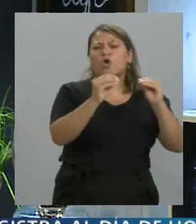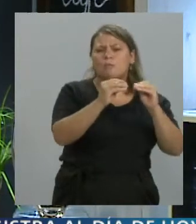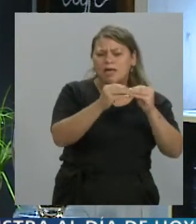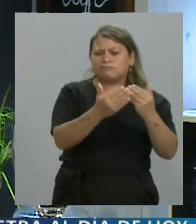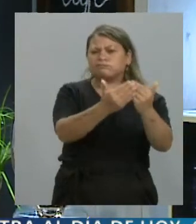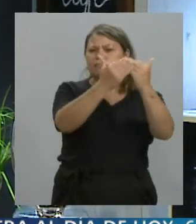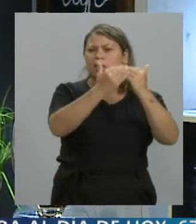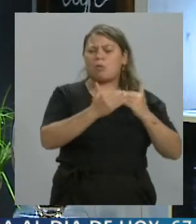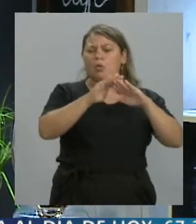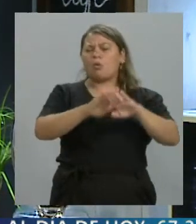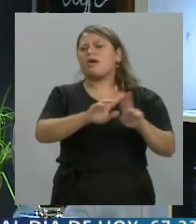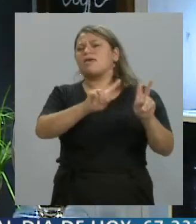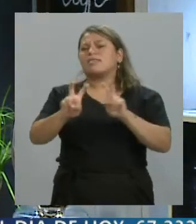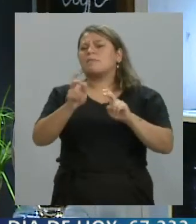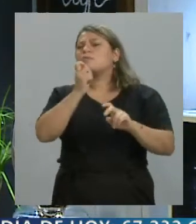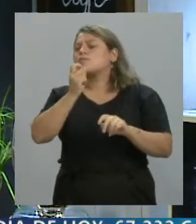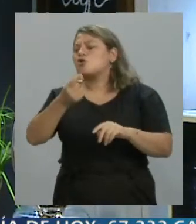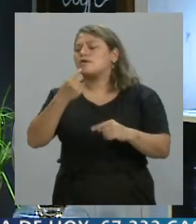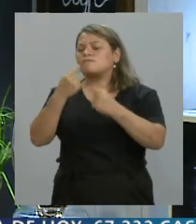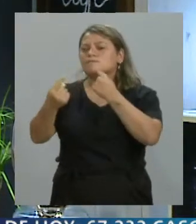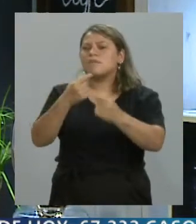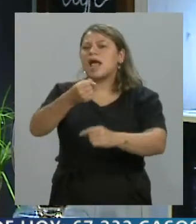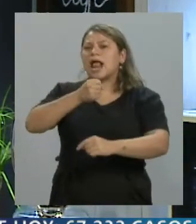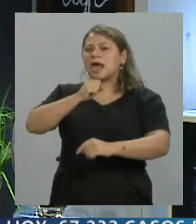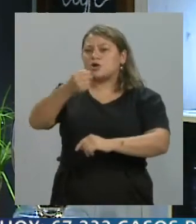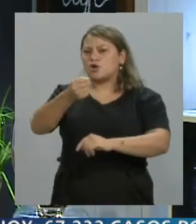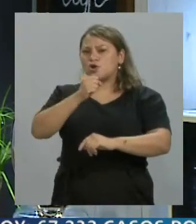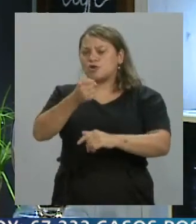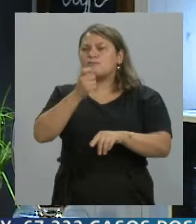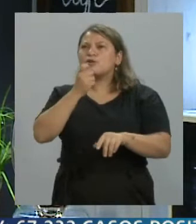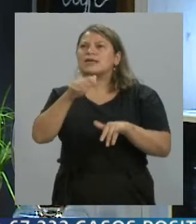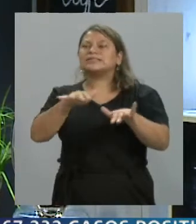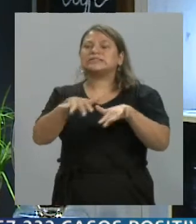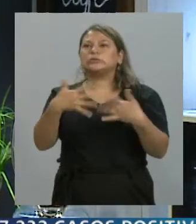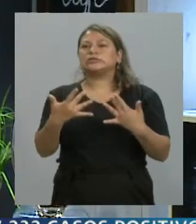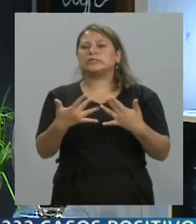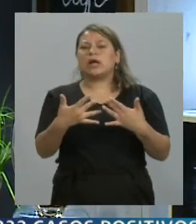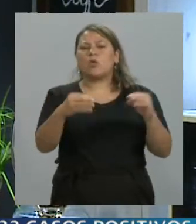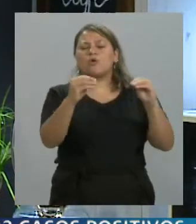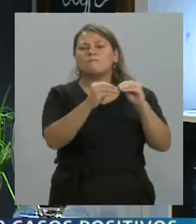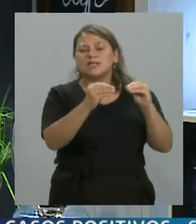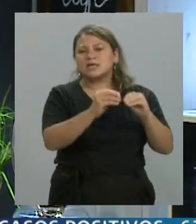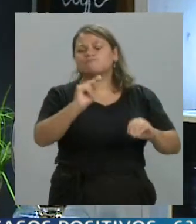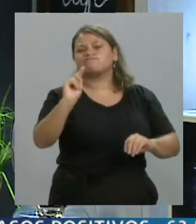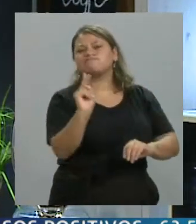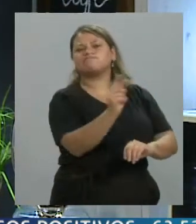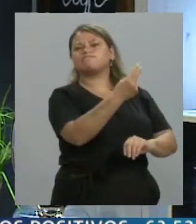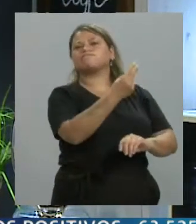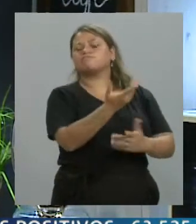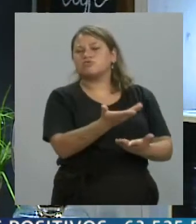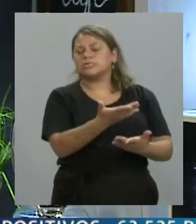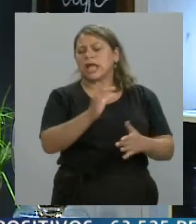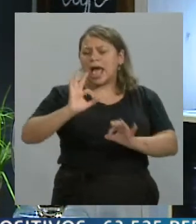apoyan con el tema de las notas. Digo, esa situación de que perder a un colega que estuvo durante